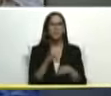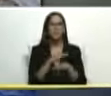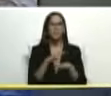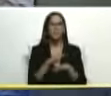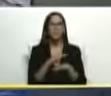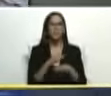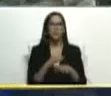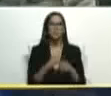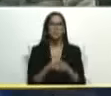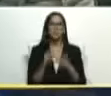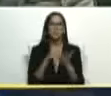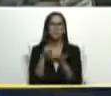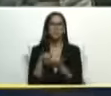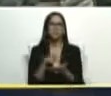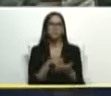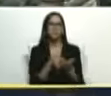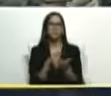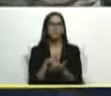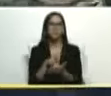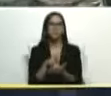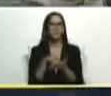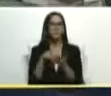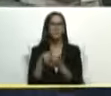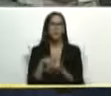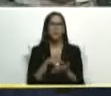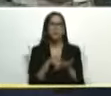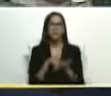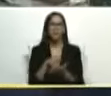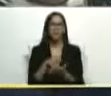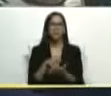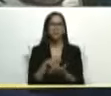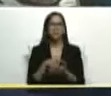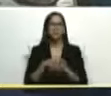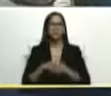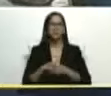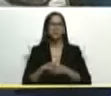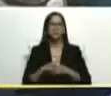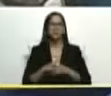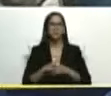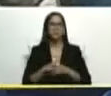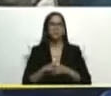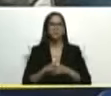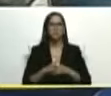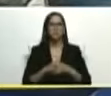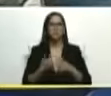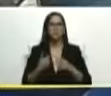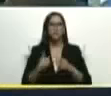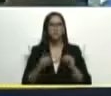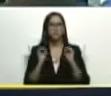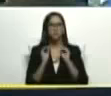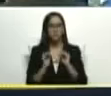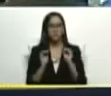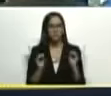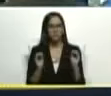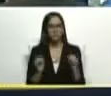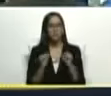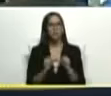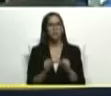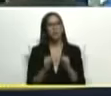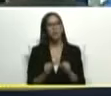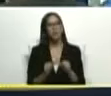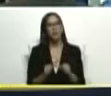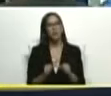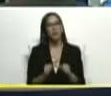desplegada desplegada yo llamo a mantener el debate y la